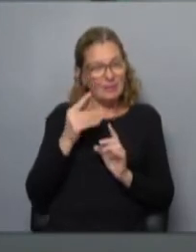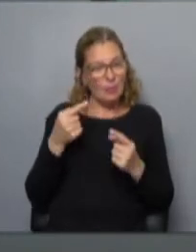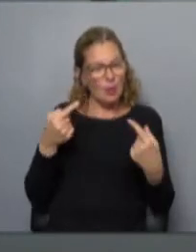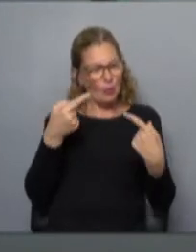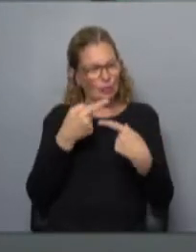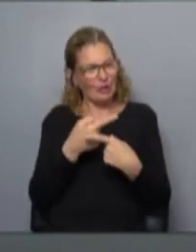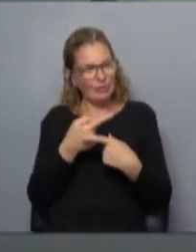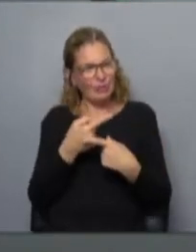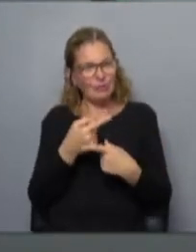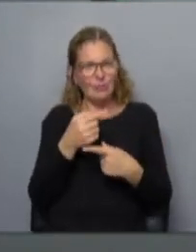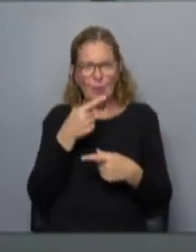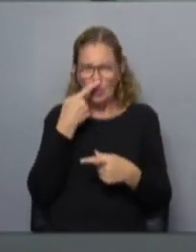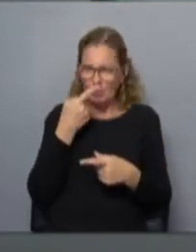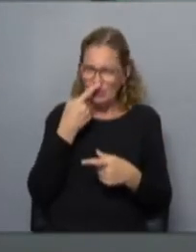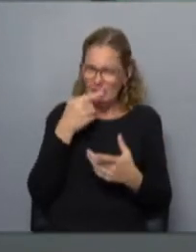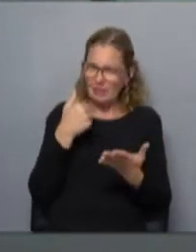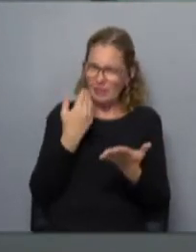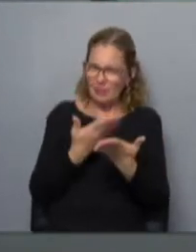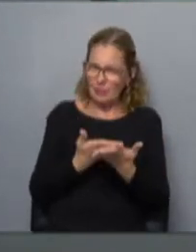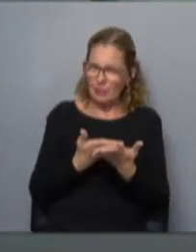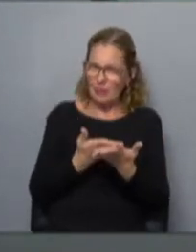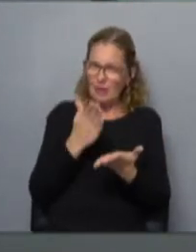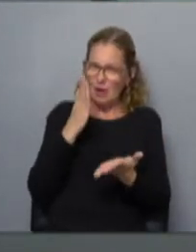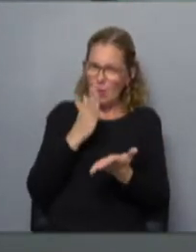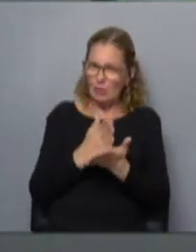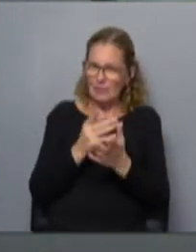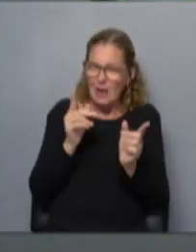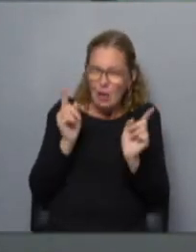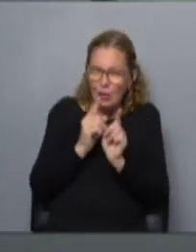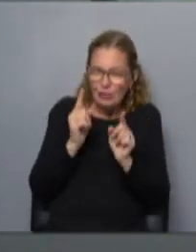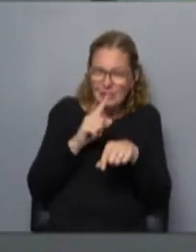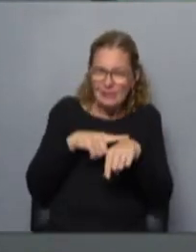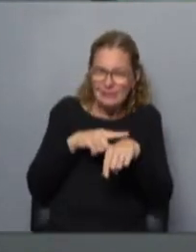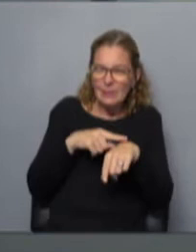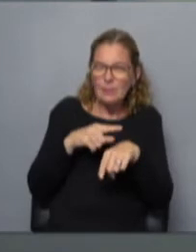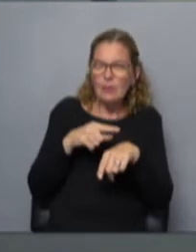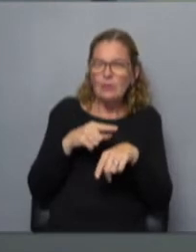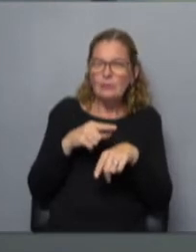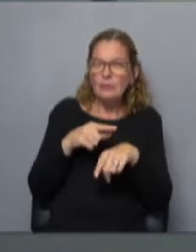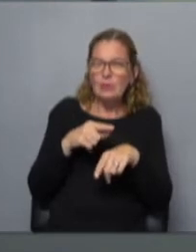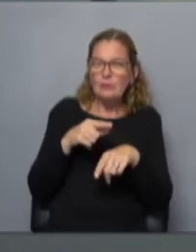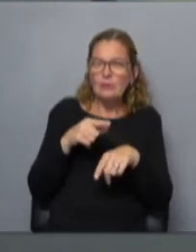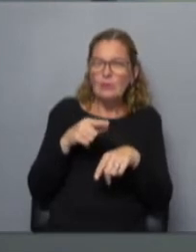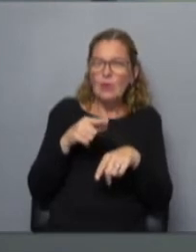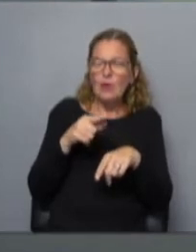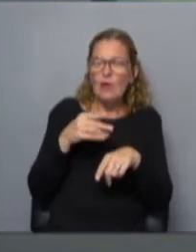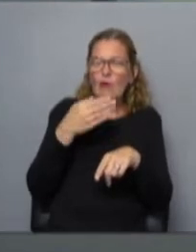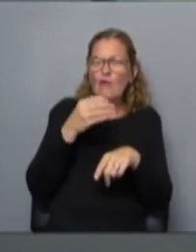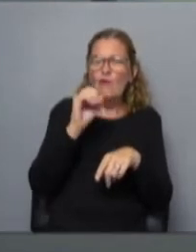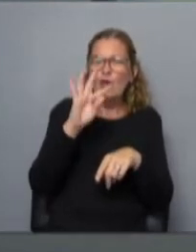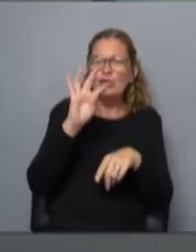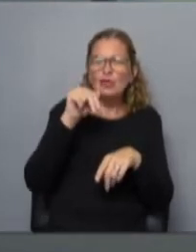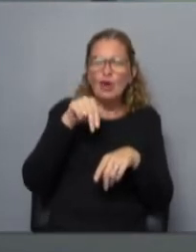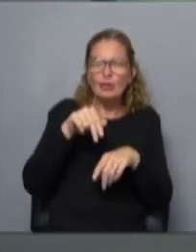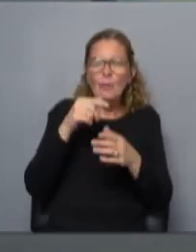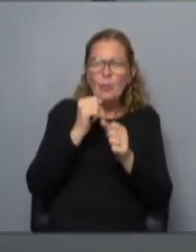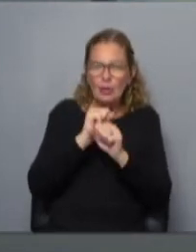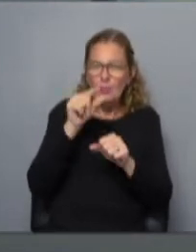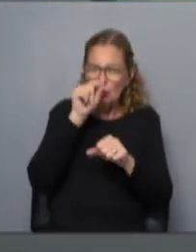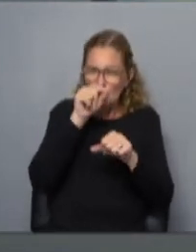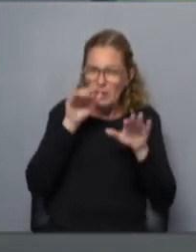contradictorias, pero es muy interesante lo que se plantea. La última, bien cortita, porque se nos va el tiempo. ¿Tendremos botón de editar? ¿Podremos corregir nuestros tweets